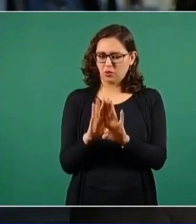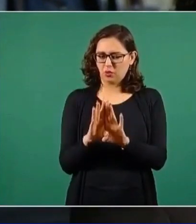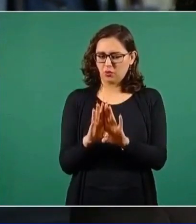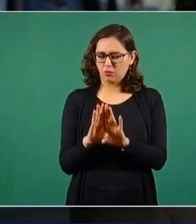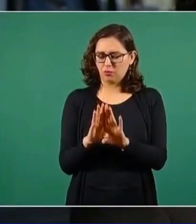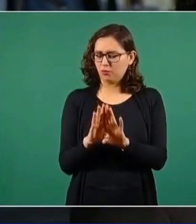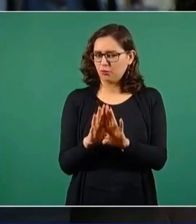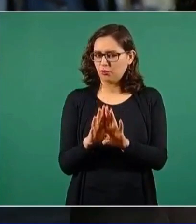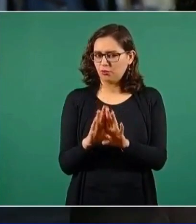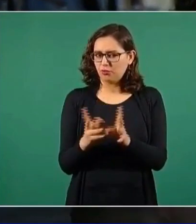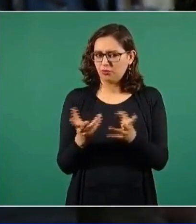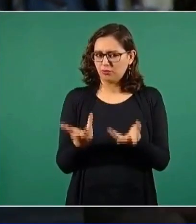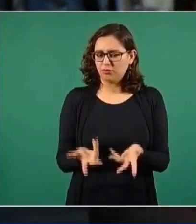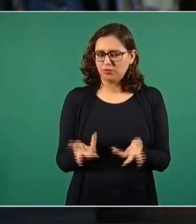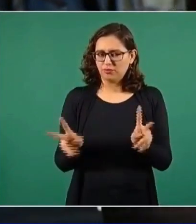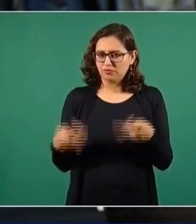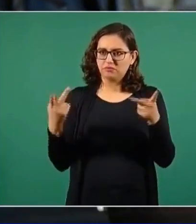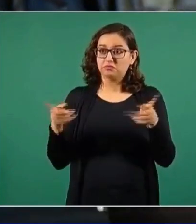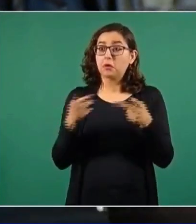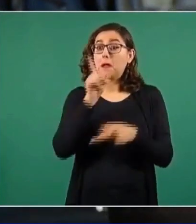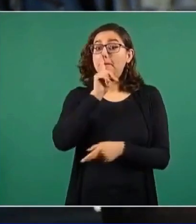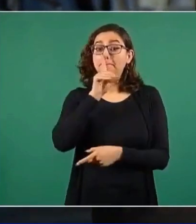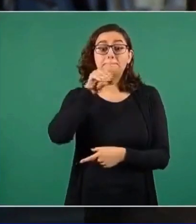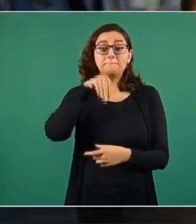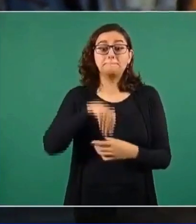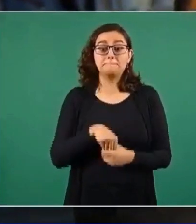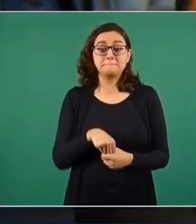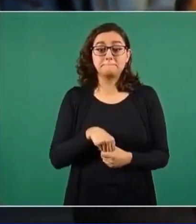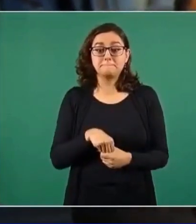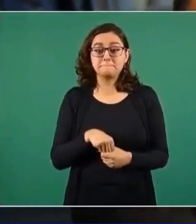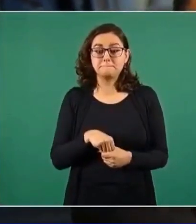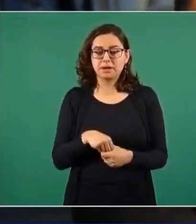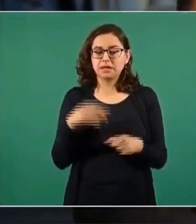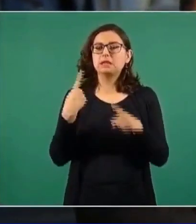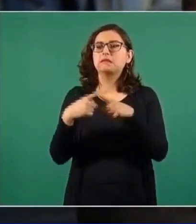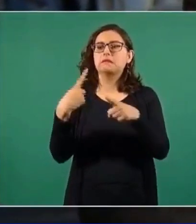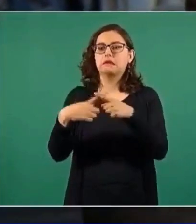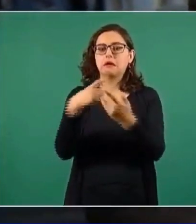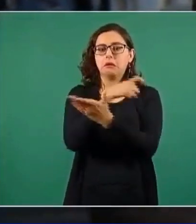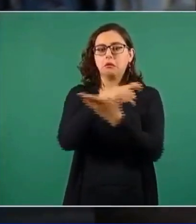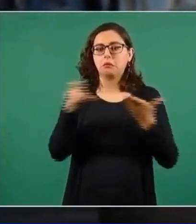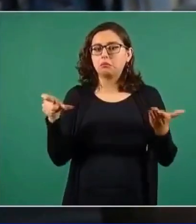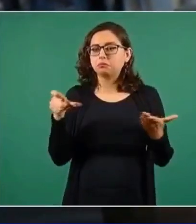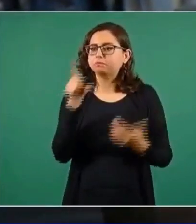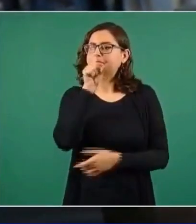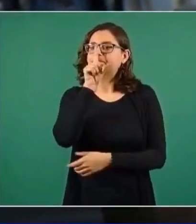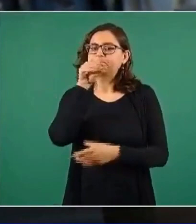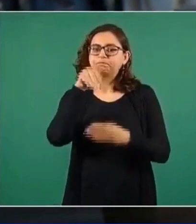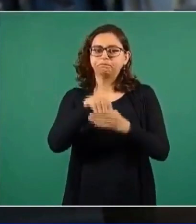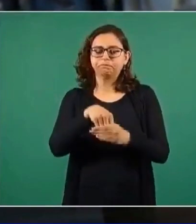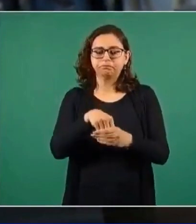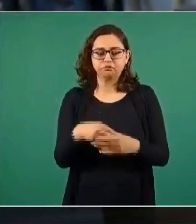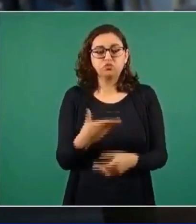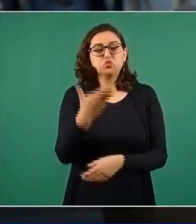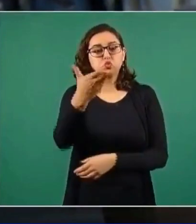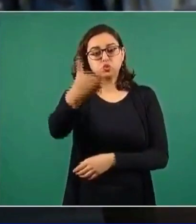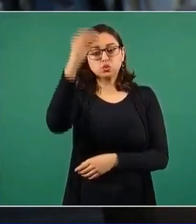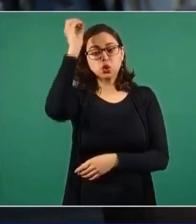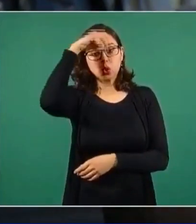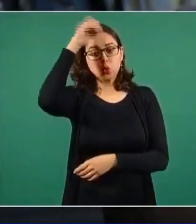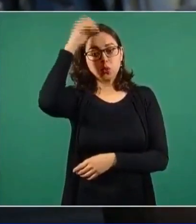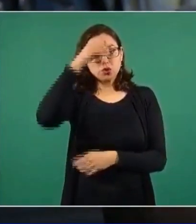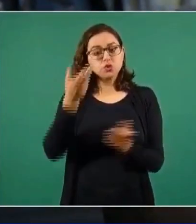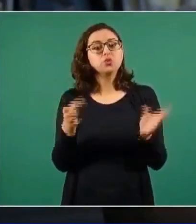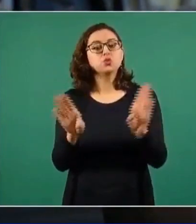subasten a sobre cerrado, o sea es una, pues qué opinión le merece esto presidente